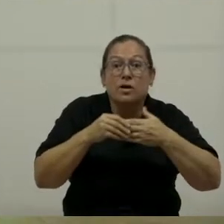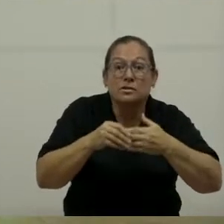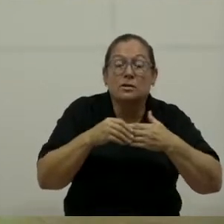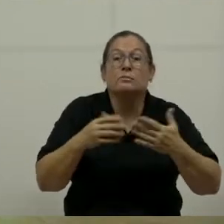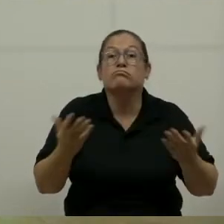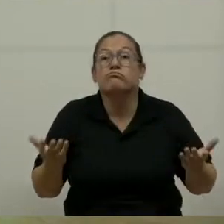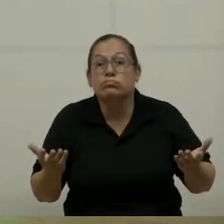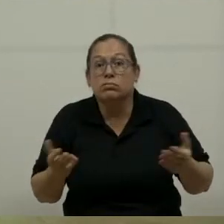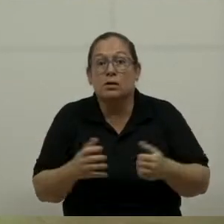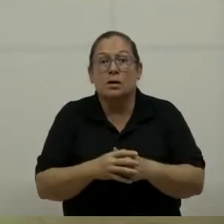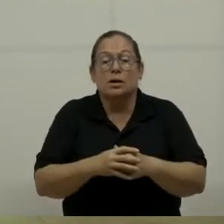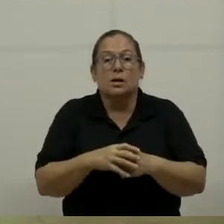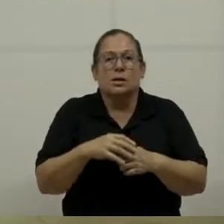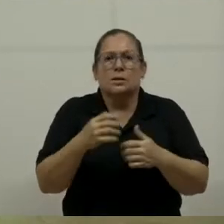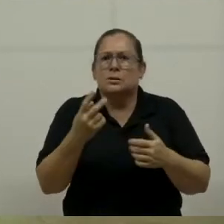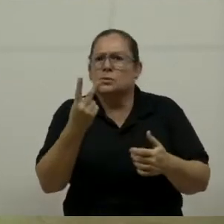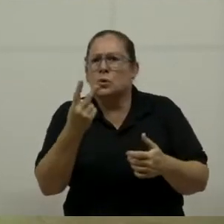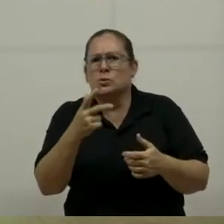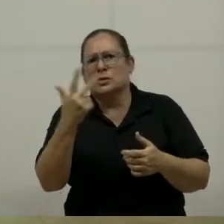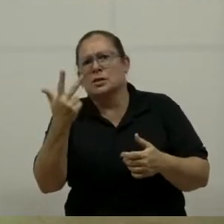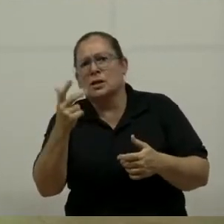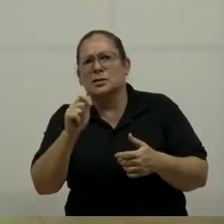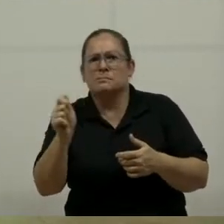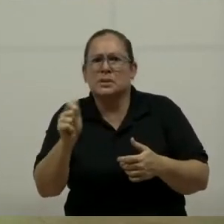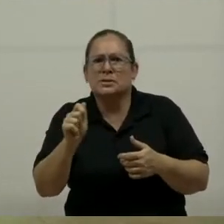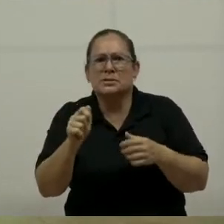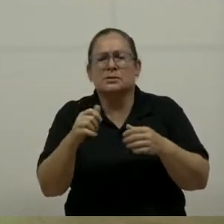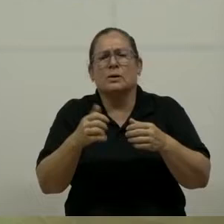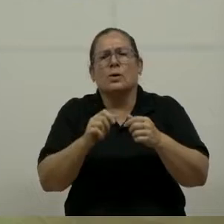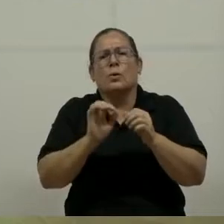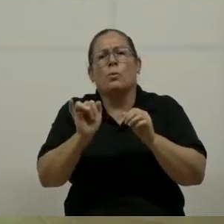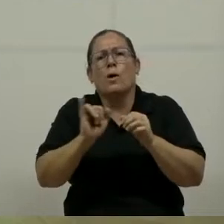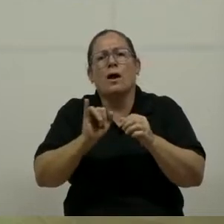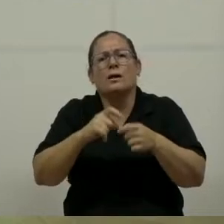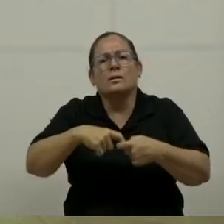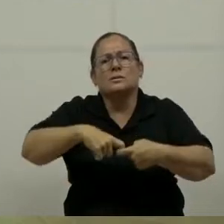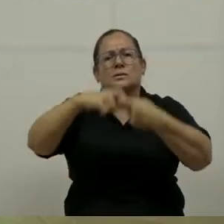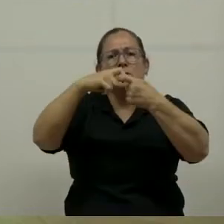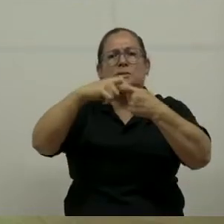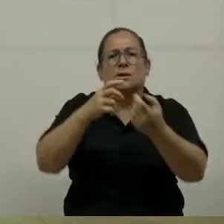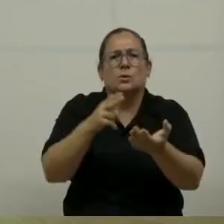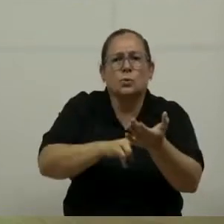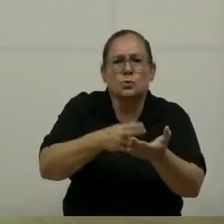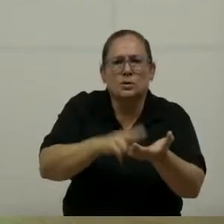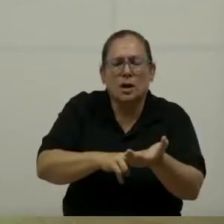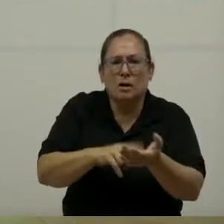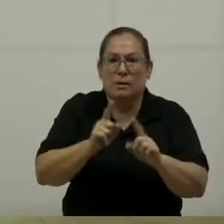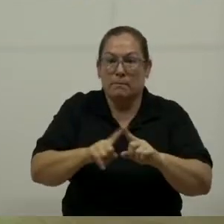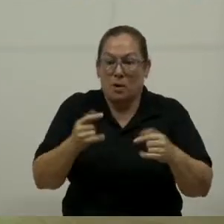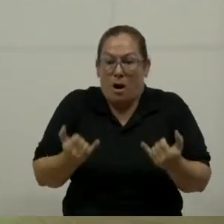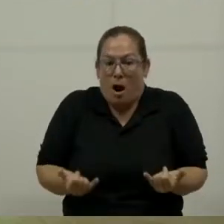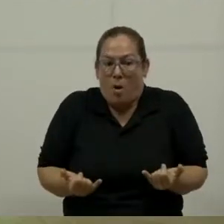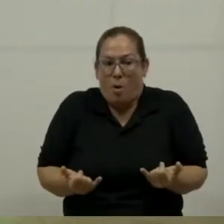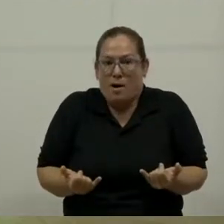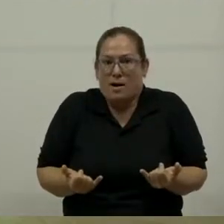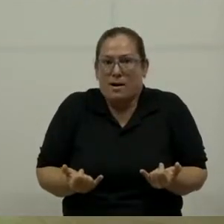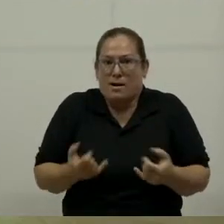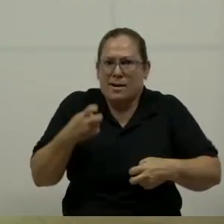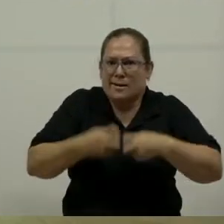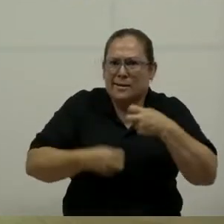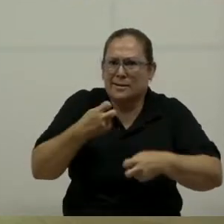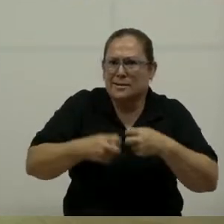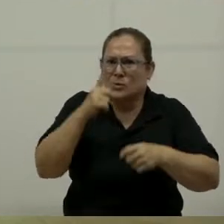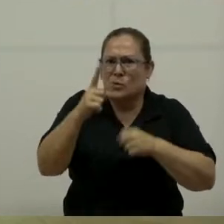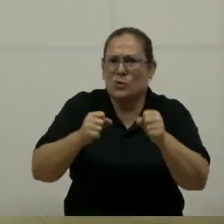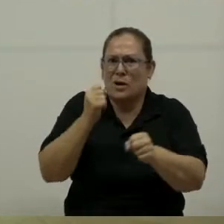se ha estado aprobando por dos y tres meses. Cuando tenemos una crisis que ya lleva año y medio, ¿verdad? Bueno, no puede